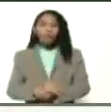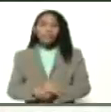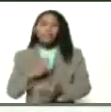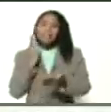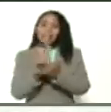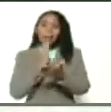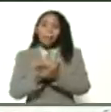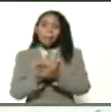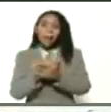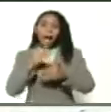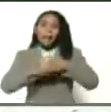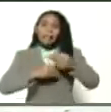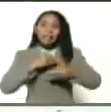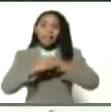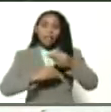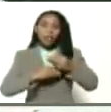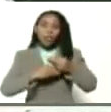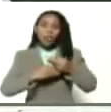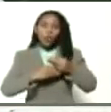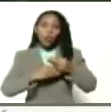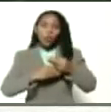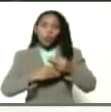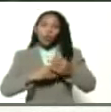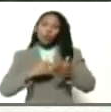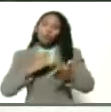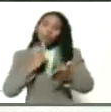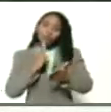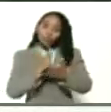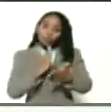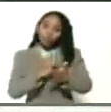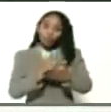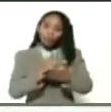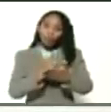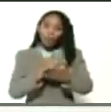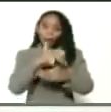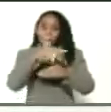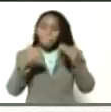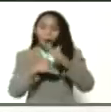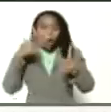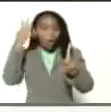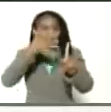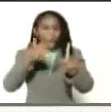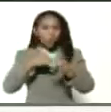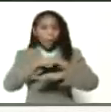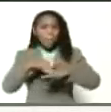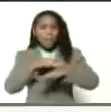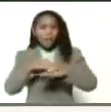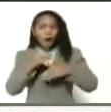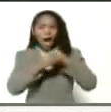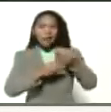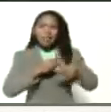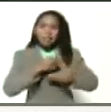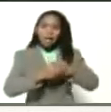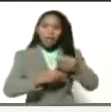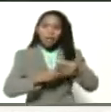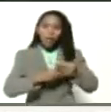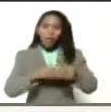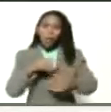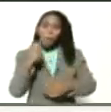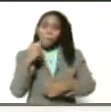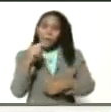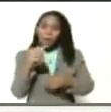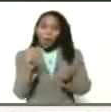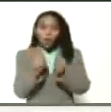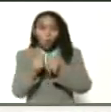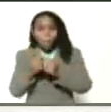como siempre bajo las directrices del ministro, haciendo menos con